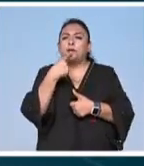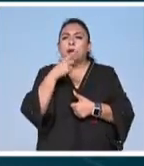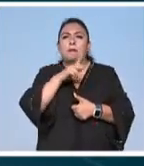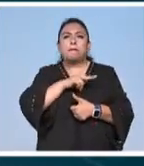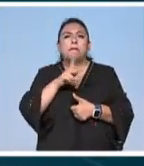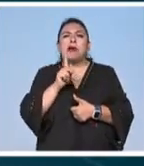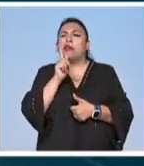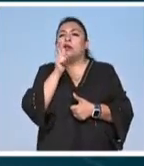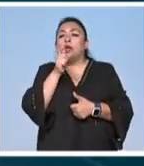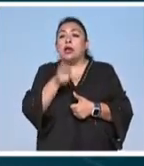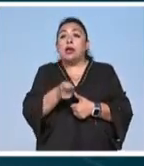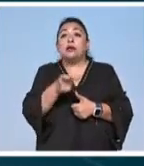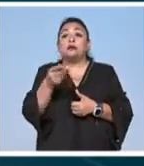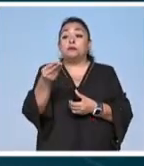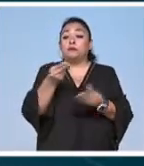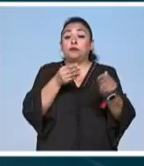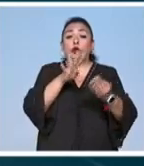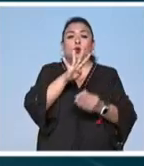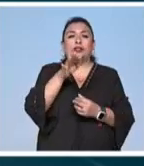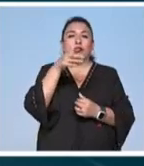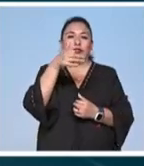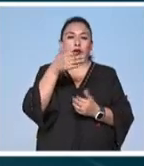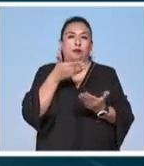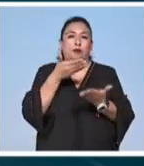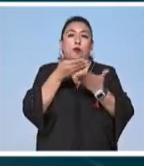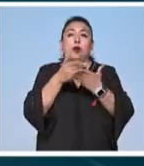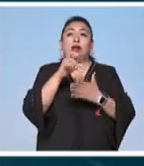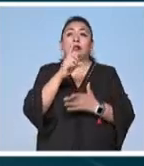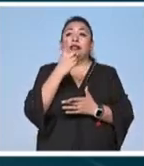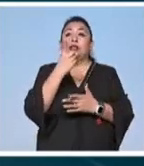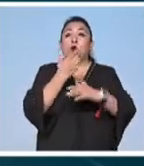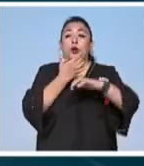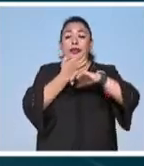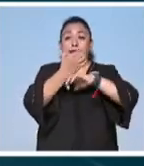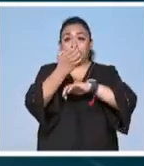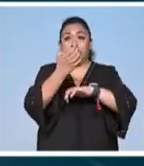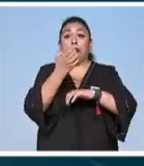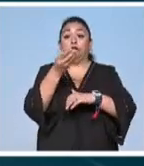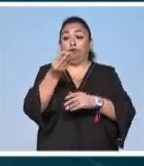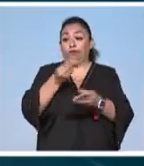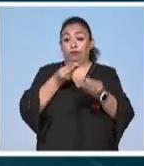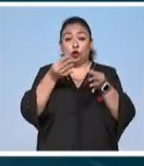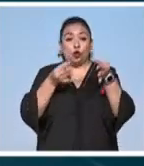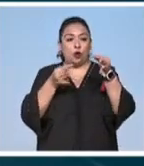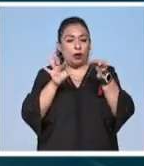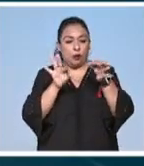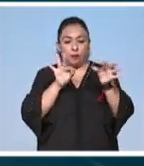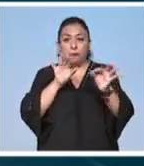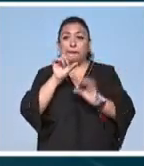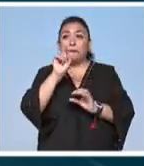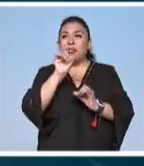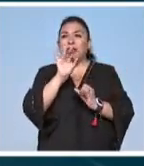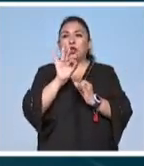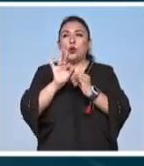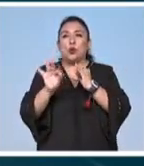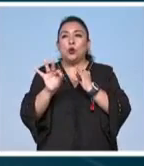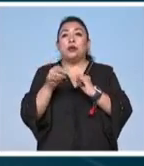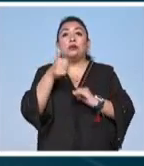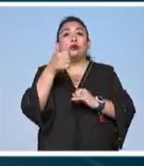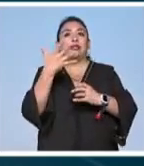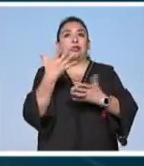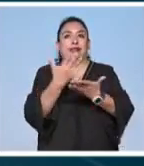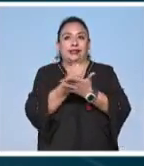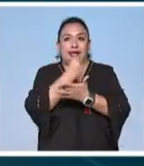patria recibió 406 propuestas de 31 estados de la república de estas el jurado seleccionó 20 finalistas y seis